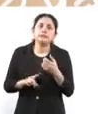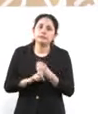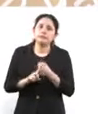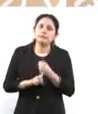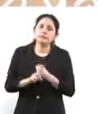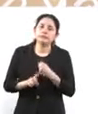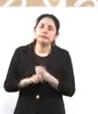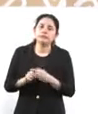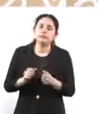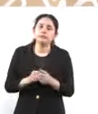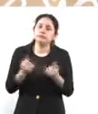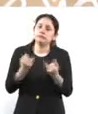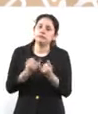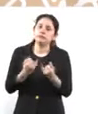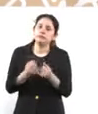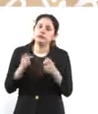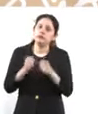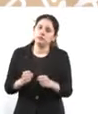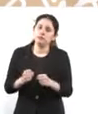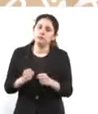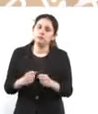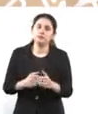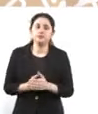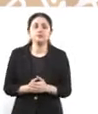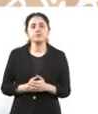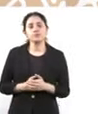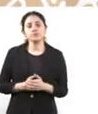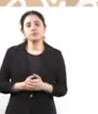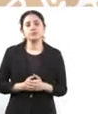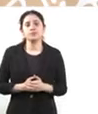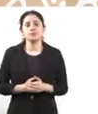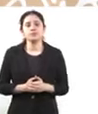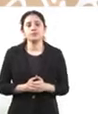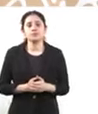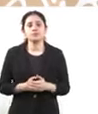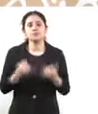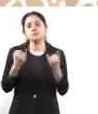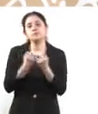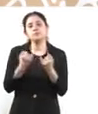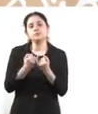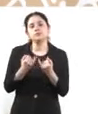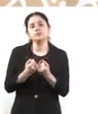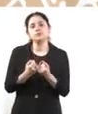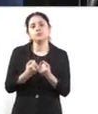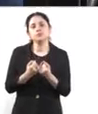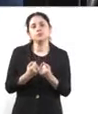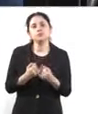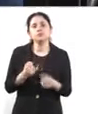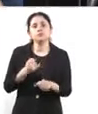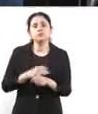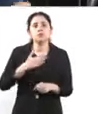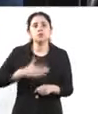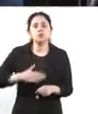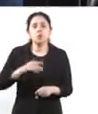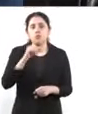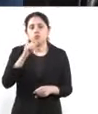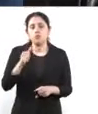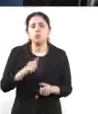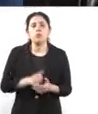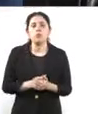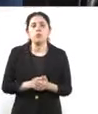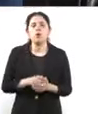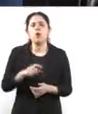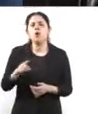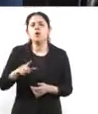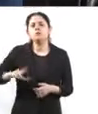y también para lo que significaría la impunidad. ¿Como gobierno estarían enviando